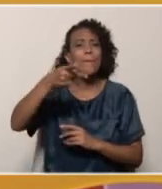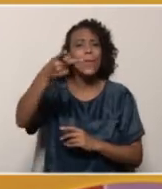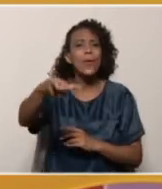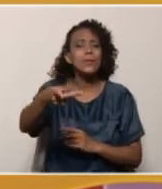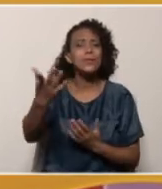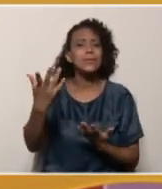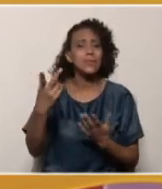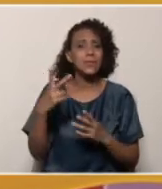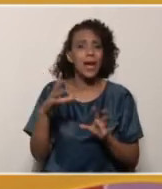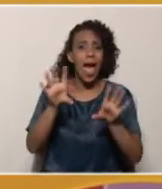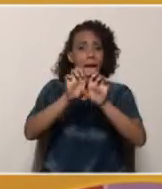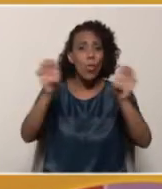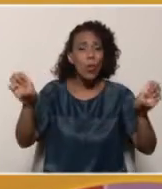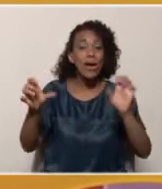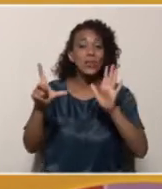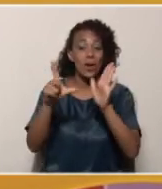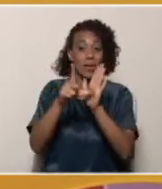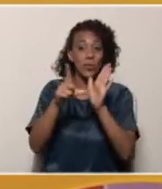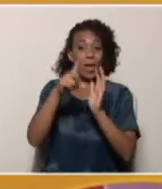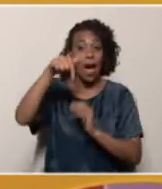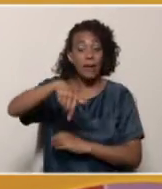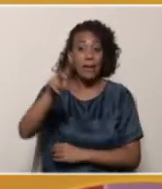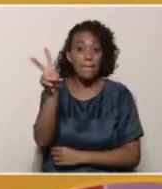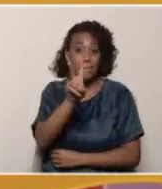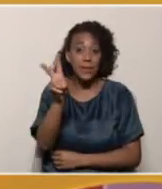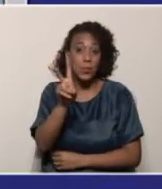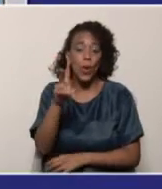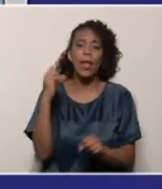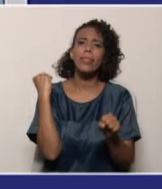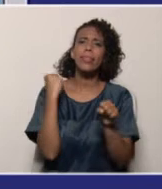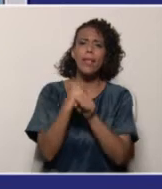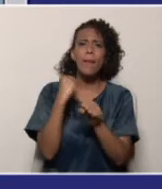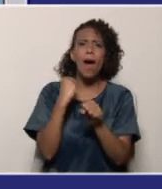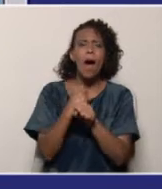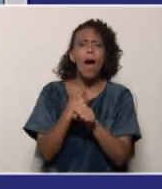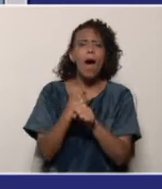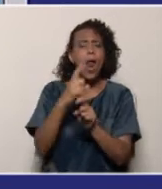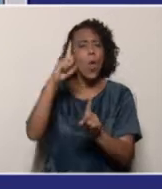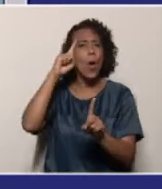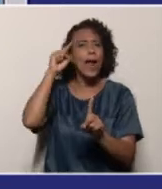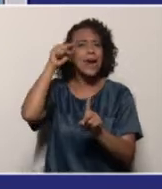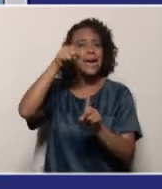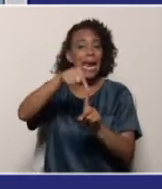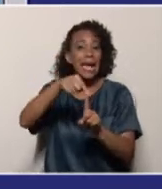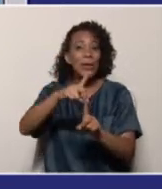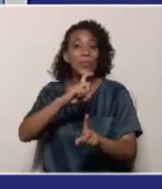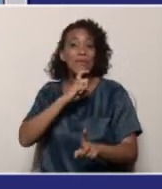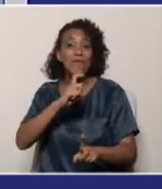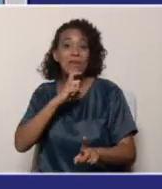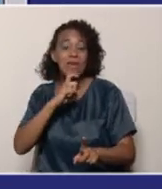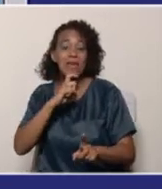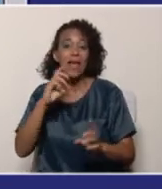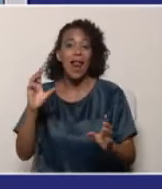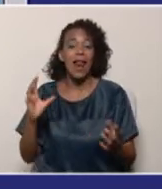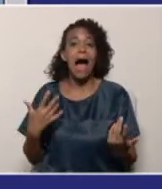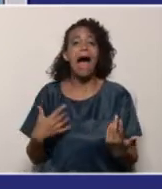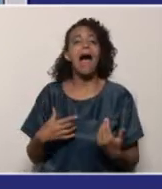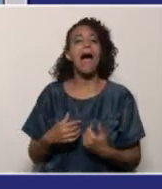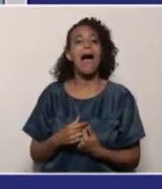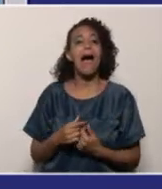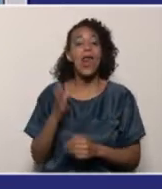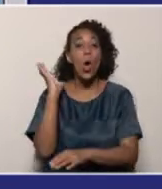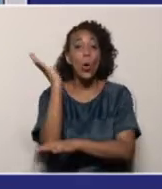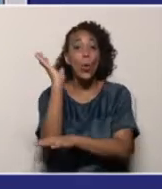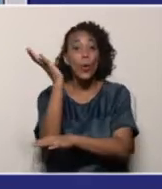de educación media en Venezuela vamos a estar trabajando sobre los retos estudiantiles los congresos pedagógicos las